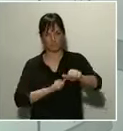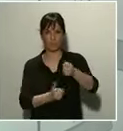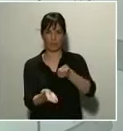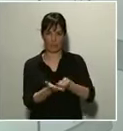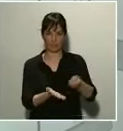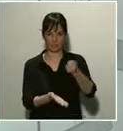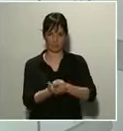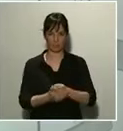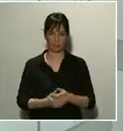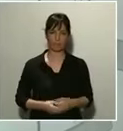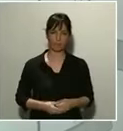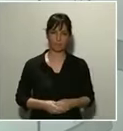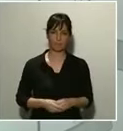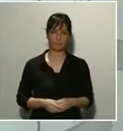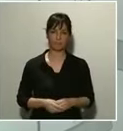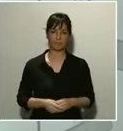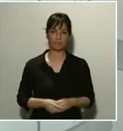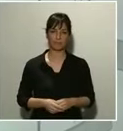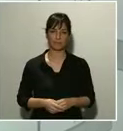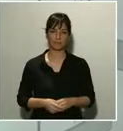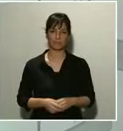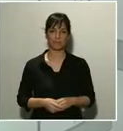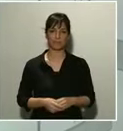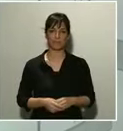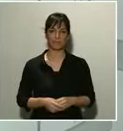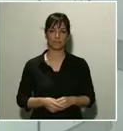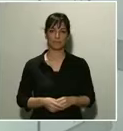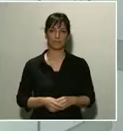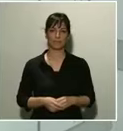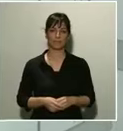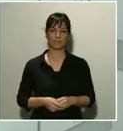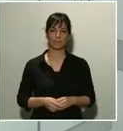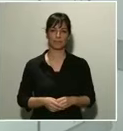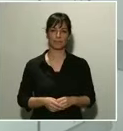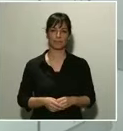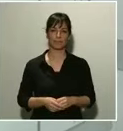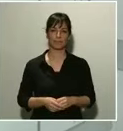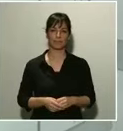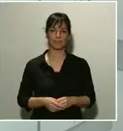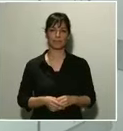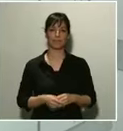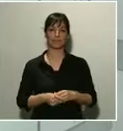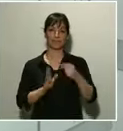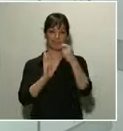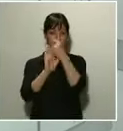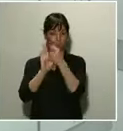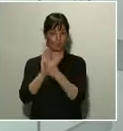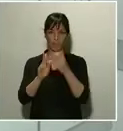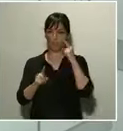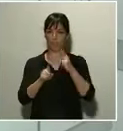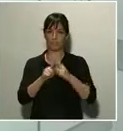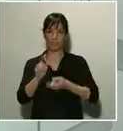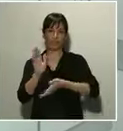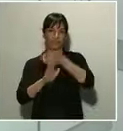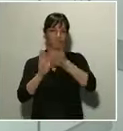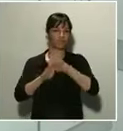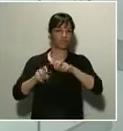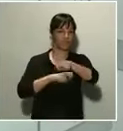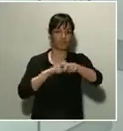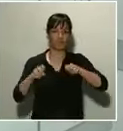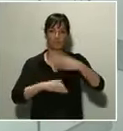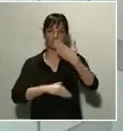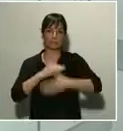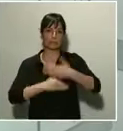En contraposición con las medidas encaminadas a restringir la movilidad, debemos ser conscientes de que para la gran mayoría